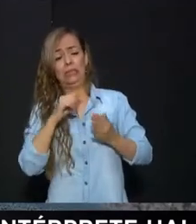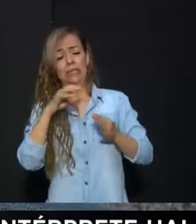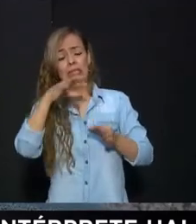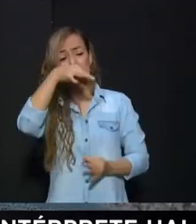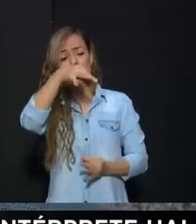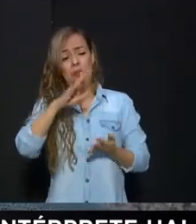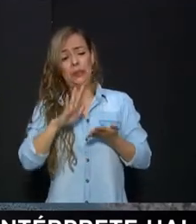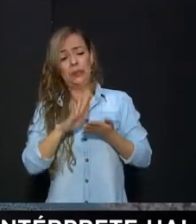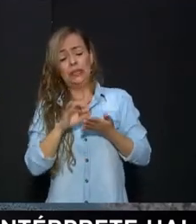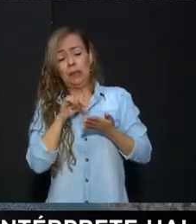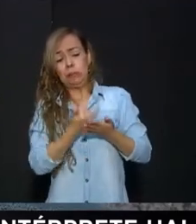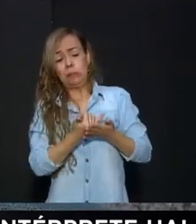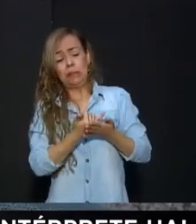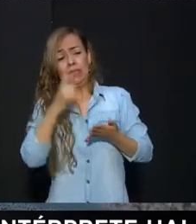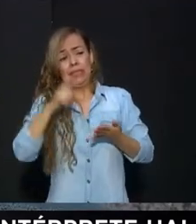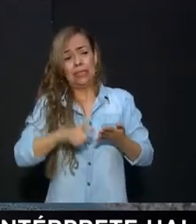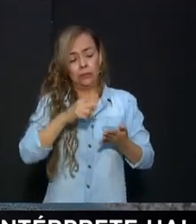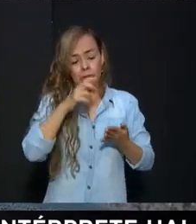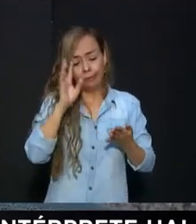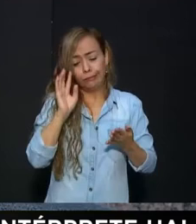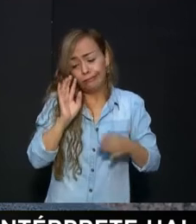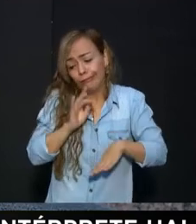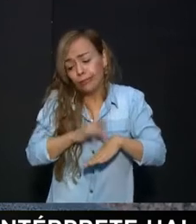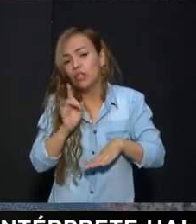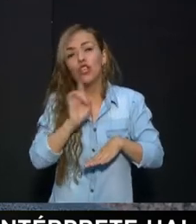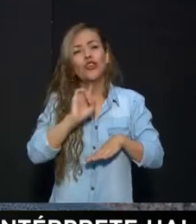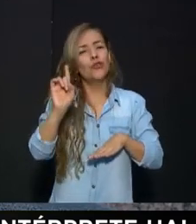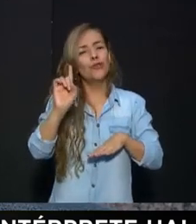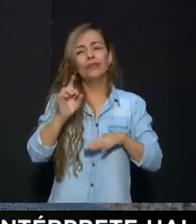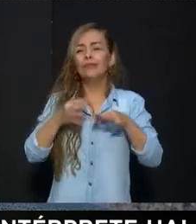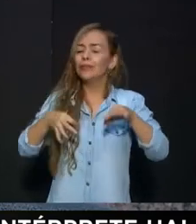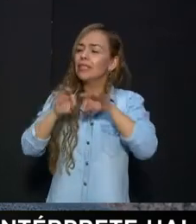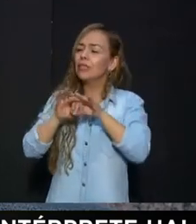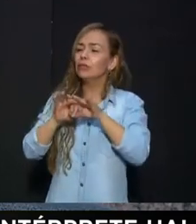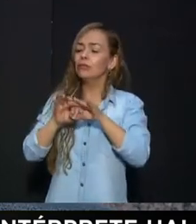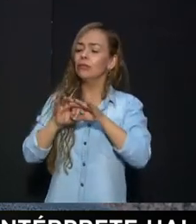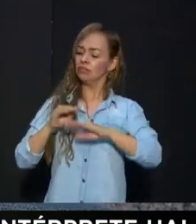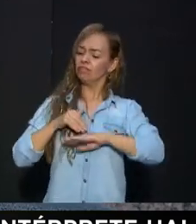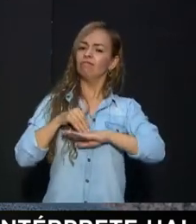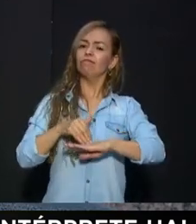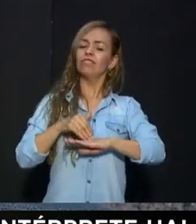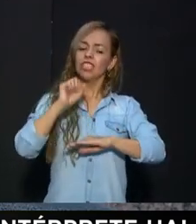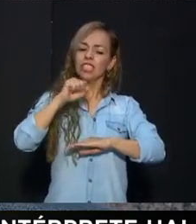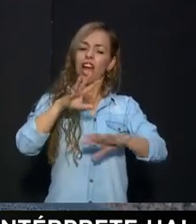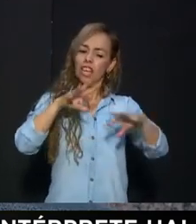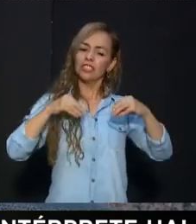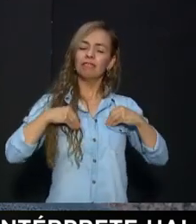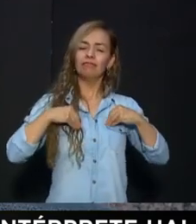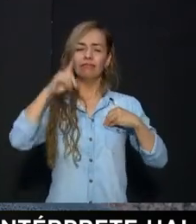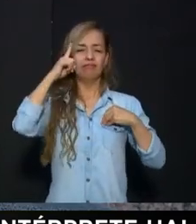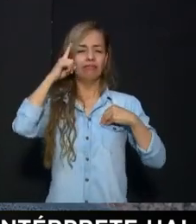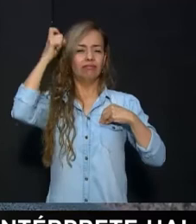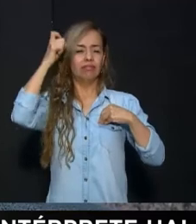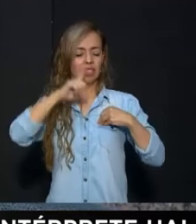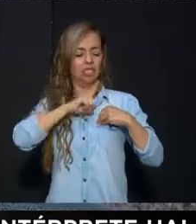PEI Que se llama Como por cumplir No Que lo asumamos Como un gran reto Que como líder De la educación Somos los llamados